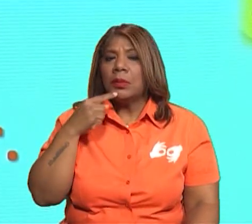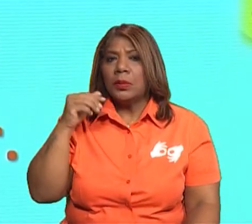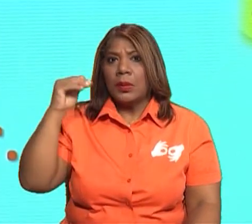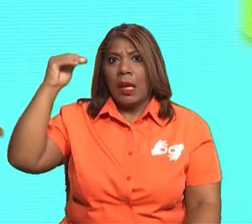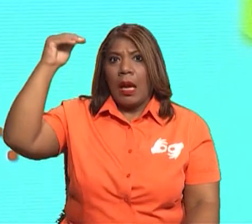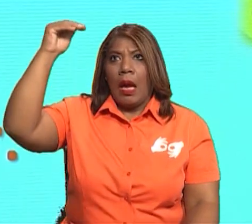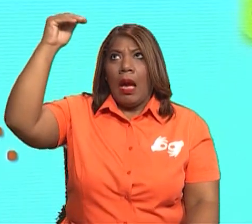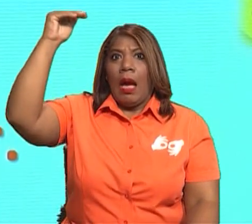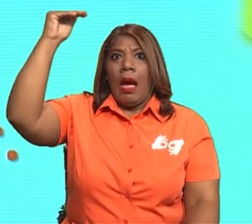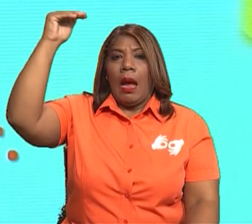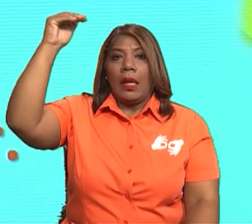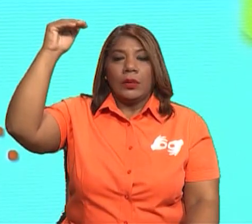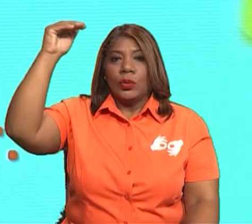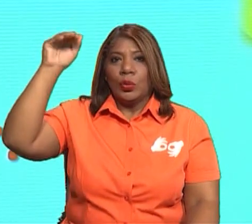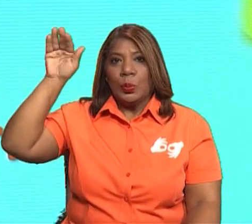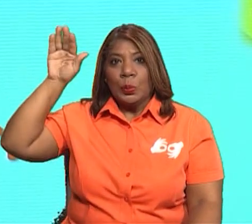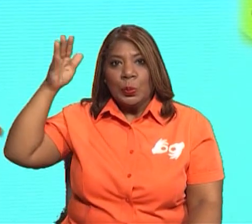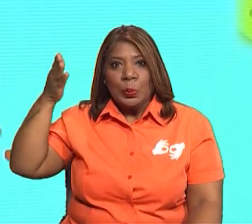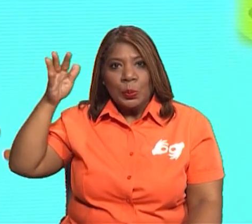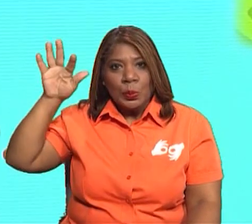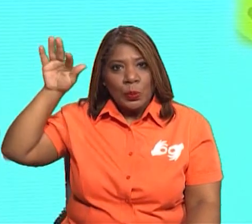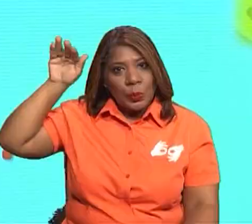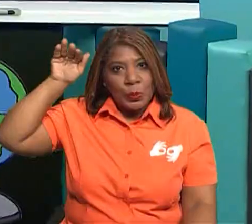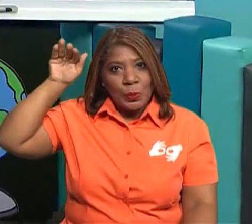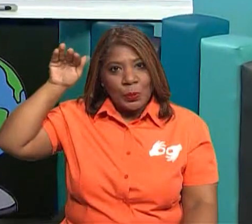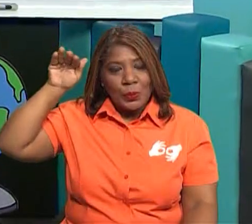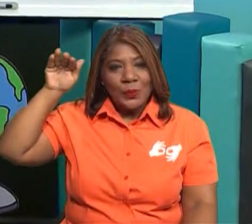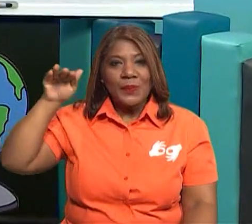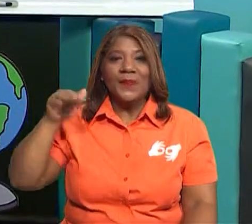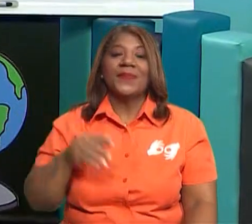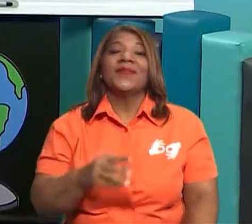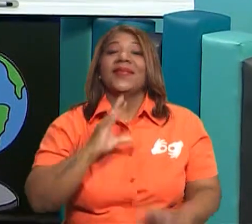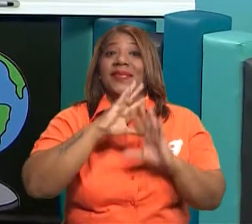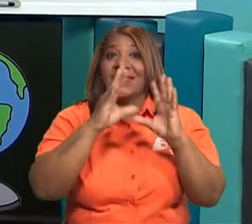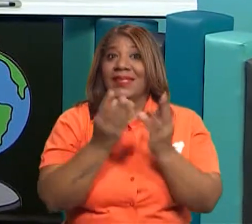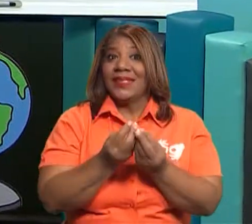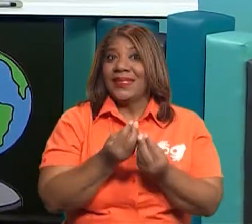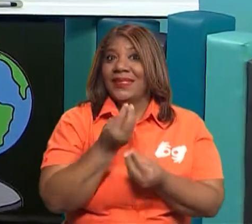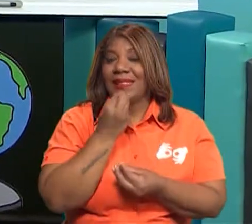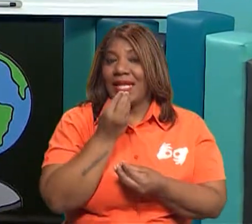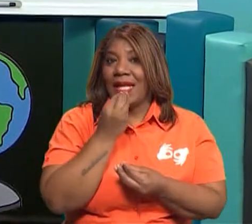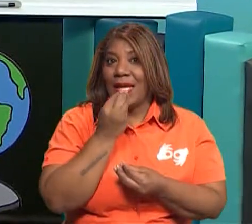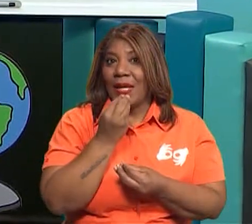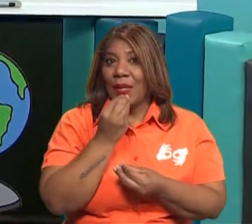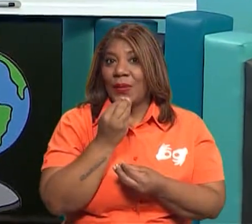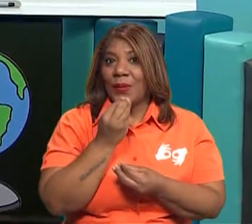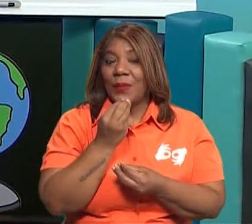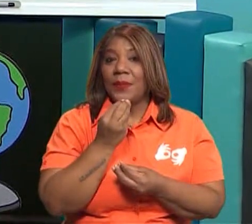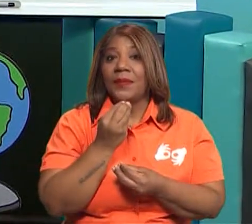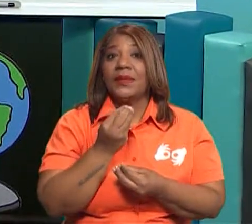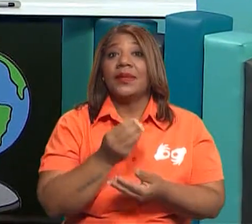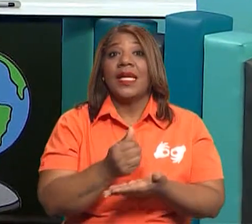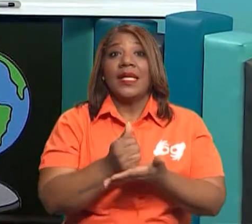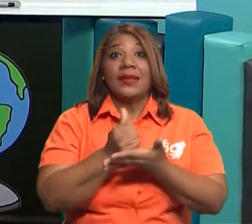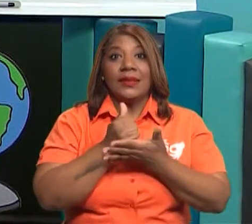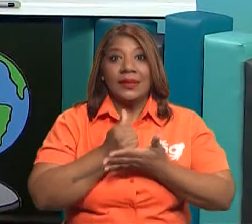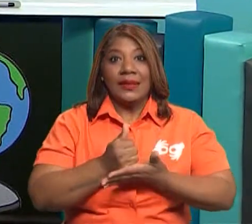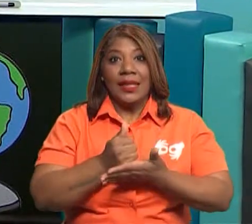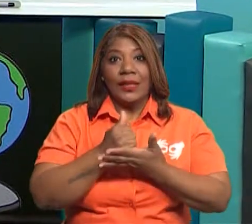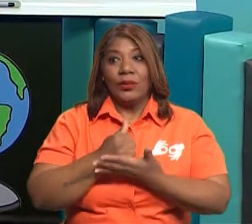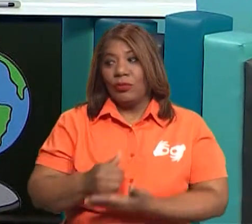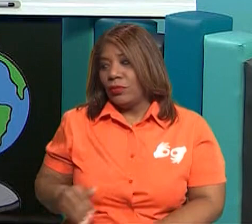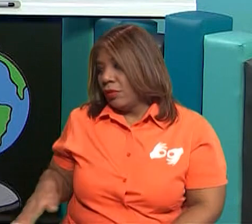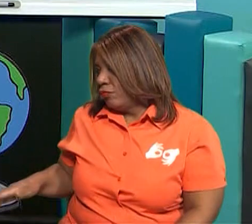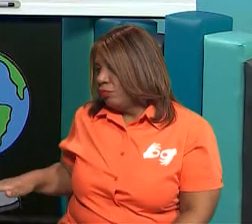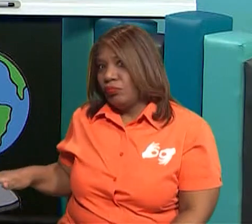Ya, así que, mi querido estudiante, los alimentos, entre mejor me alimento, me va a ayudar a crecer.